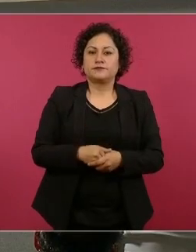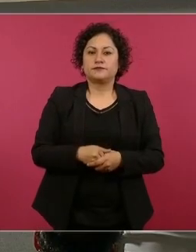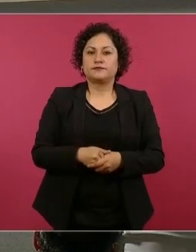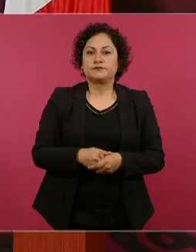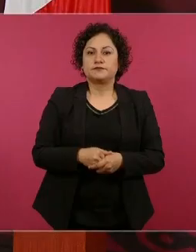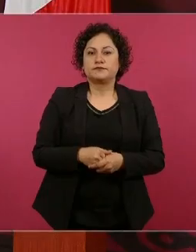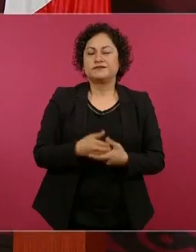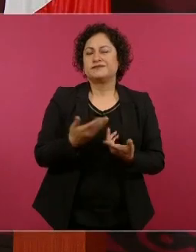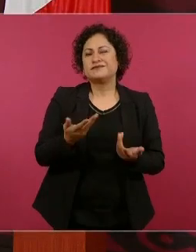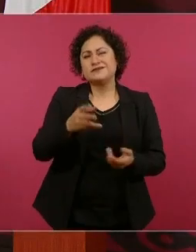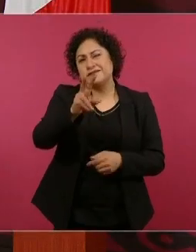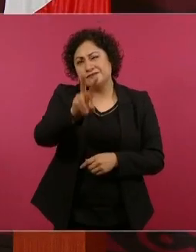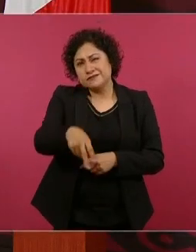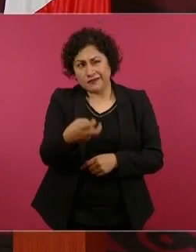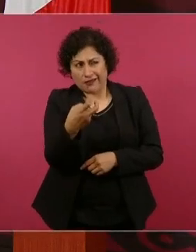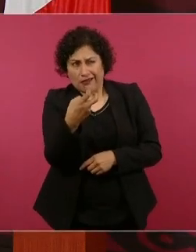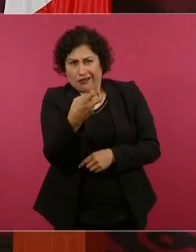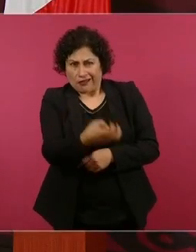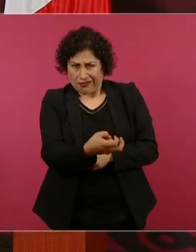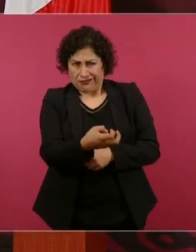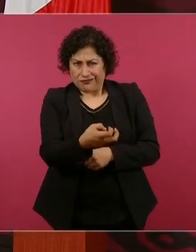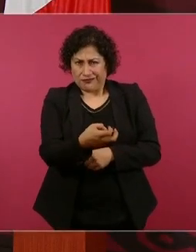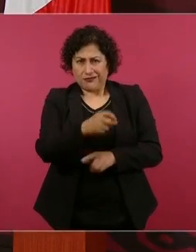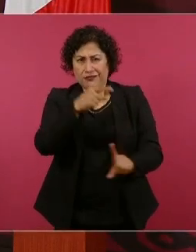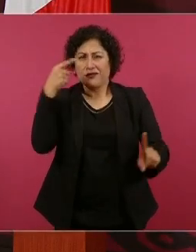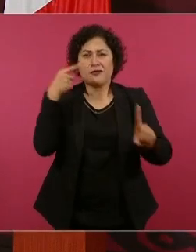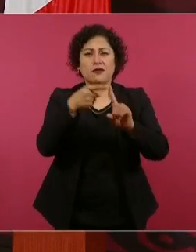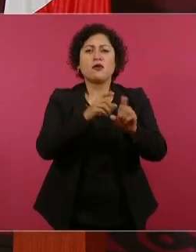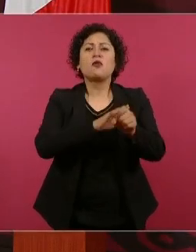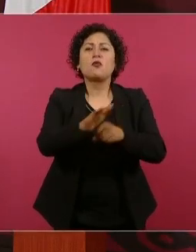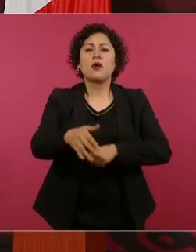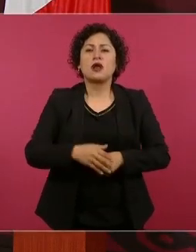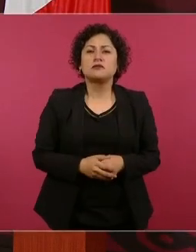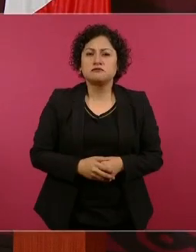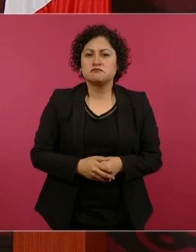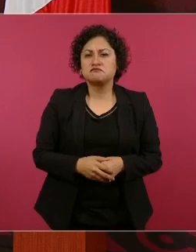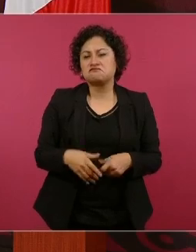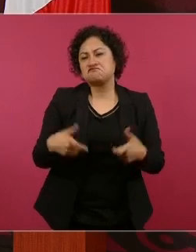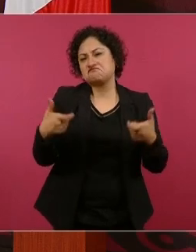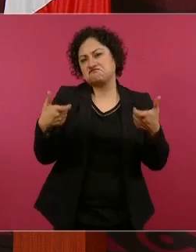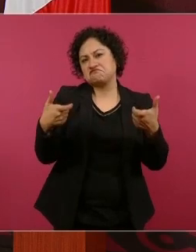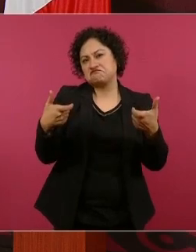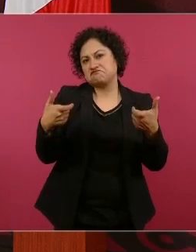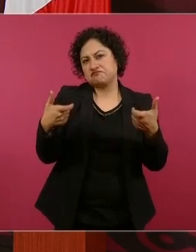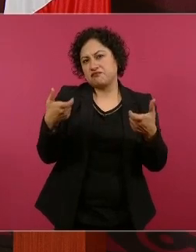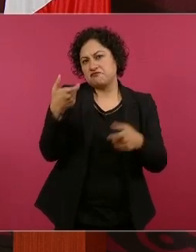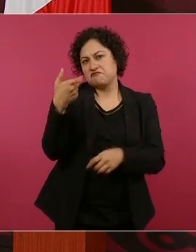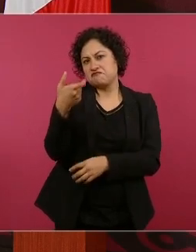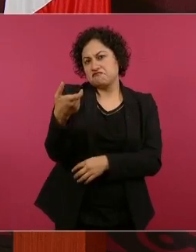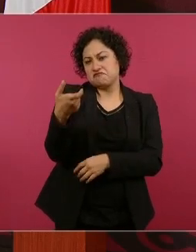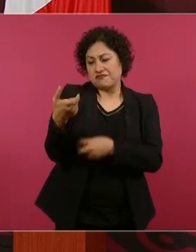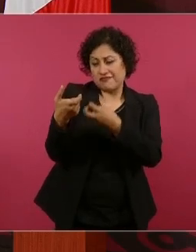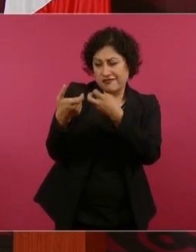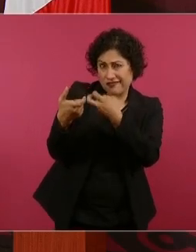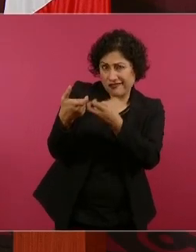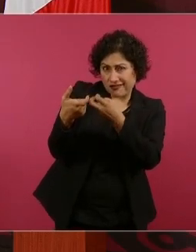que es la mamá y el papá del diablo.